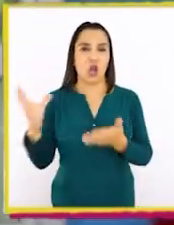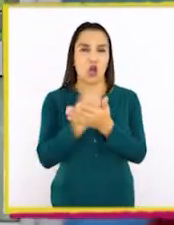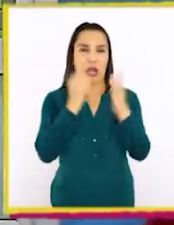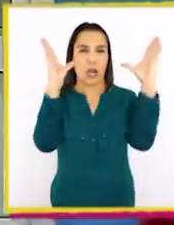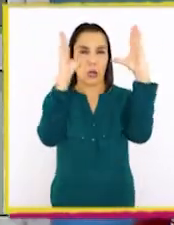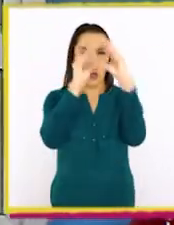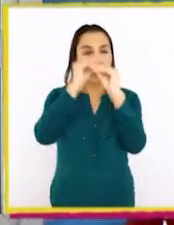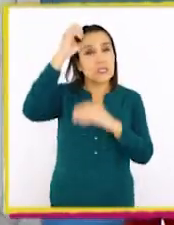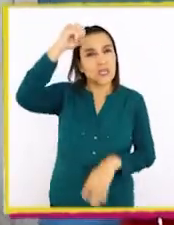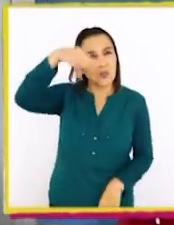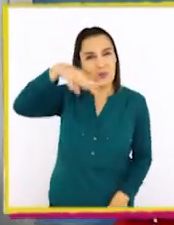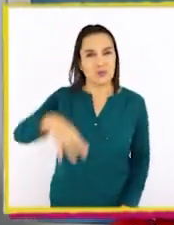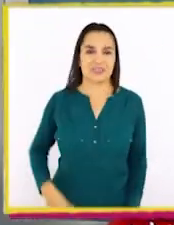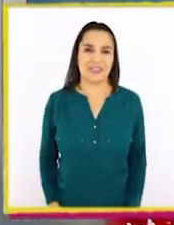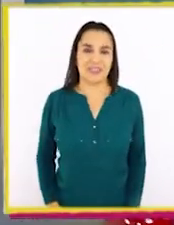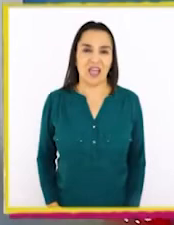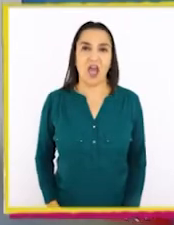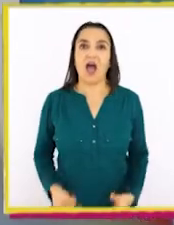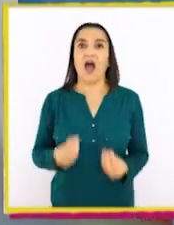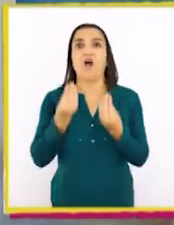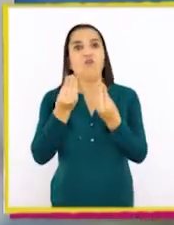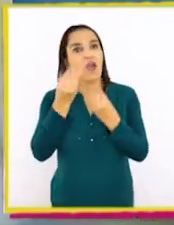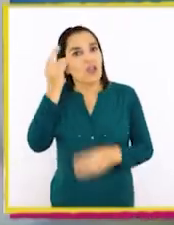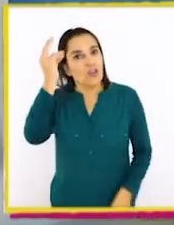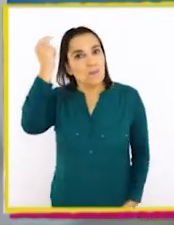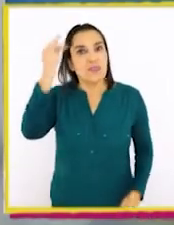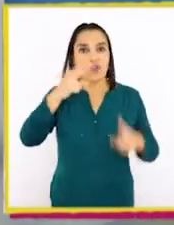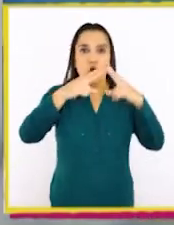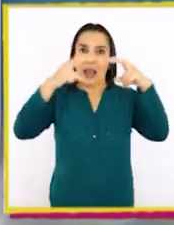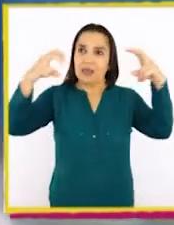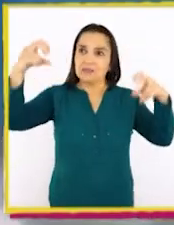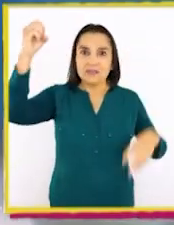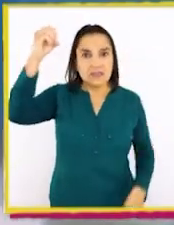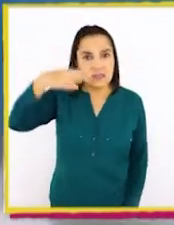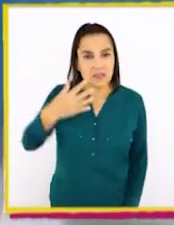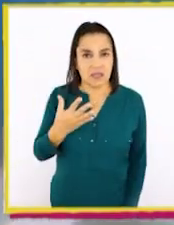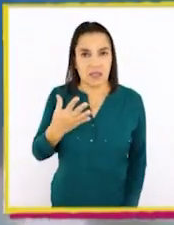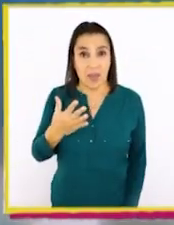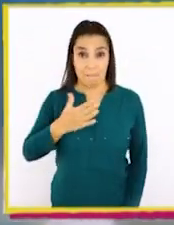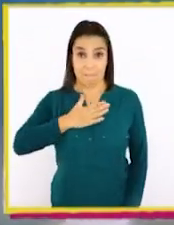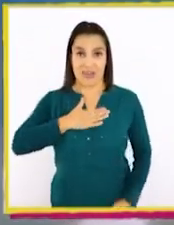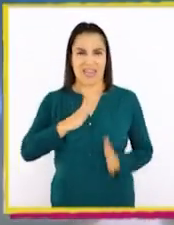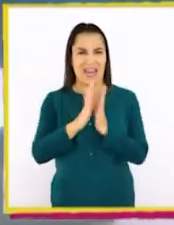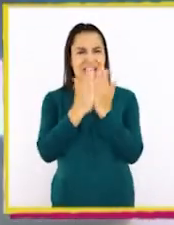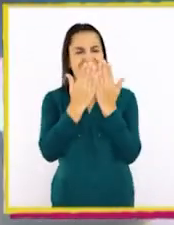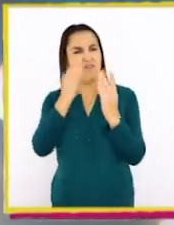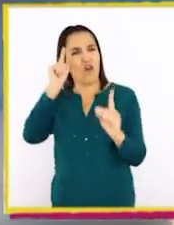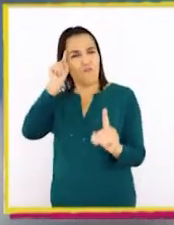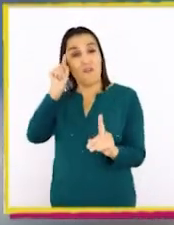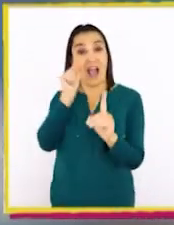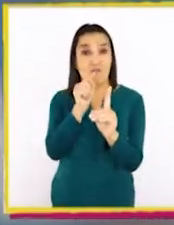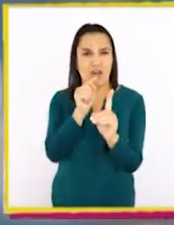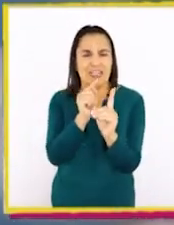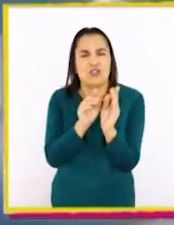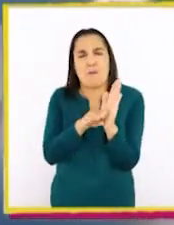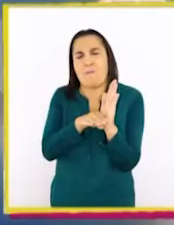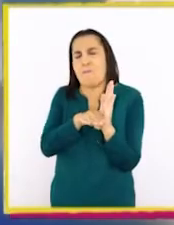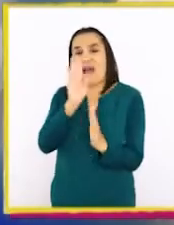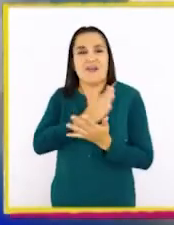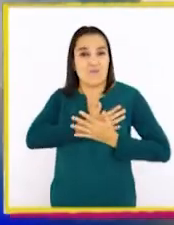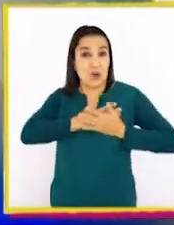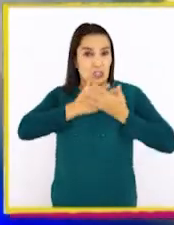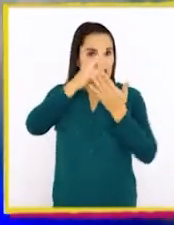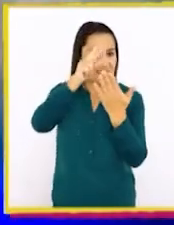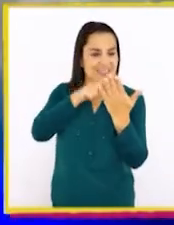luz en la noche. ¡Qué bueno que se inventó la electricidad! Porque mis libros favoritos, los que más me